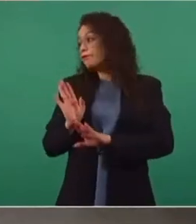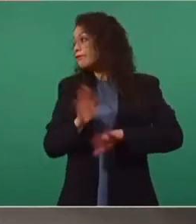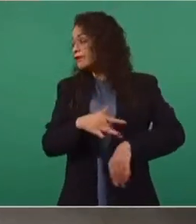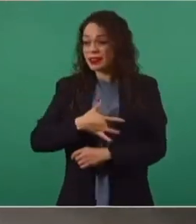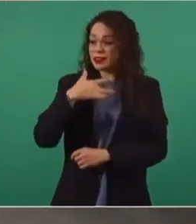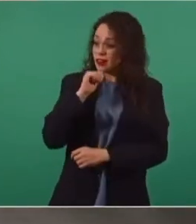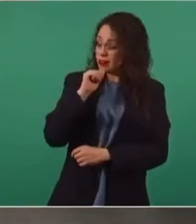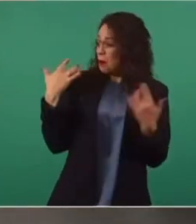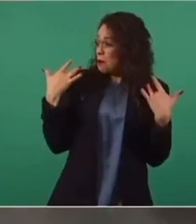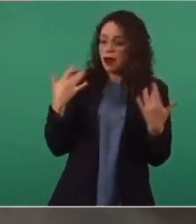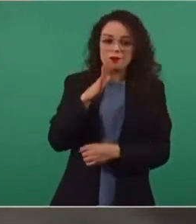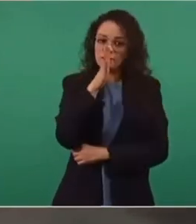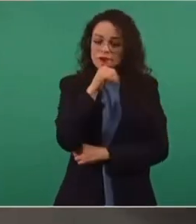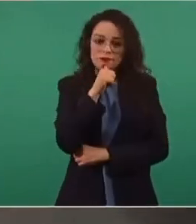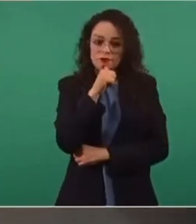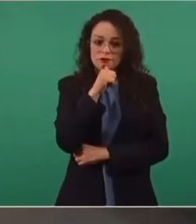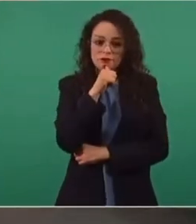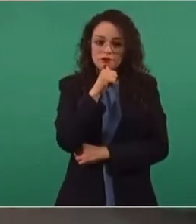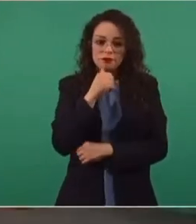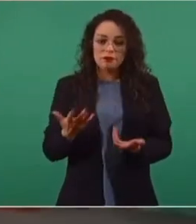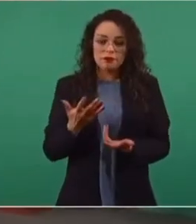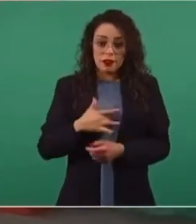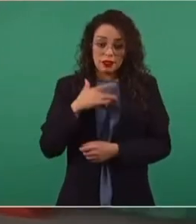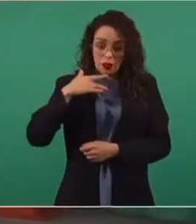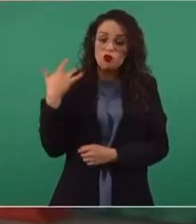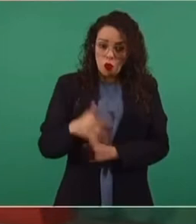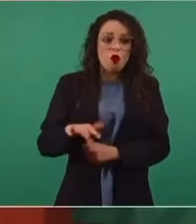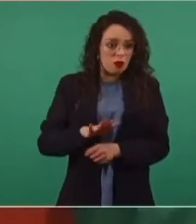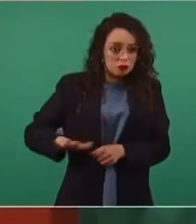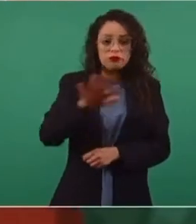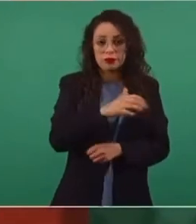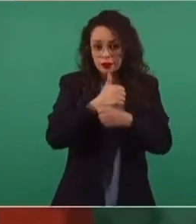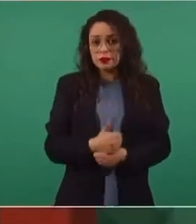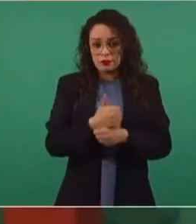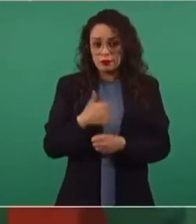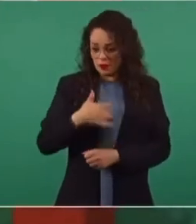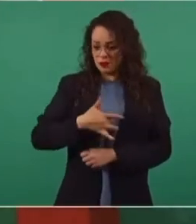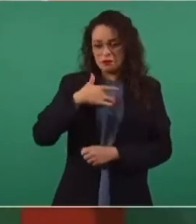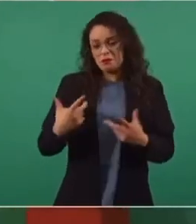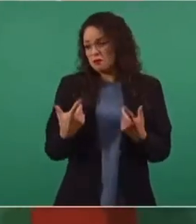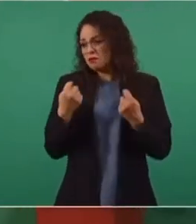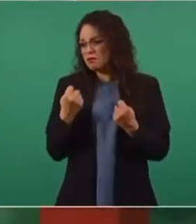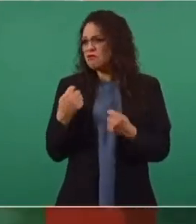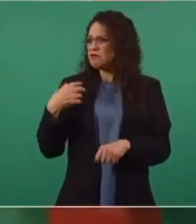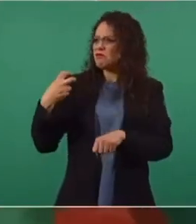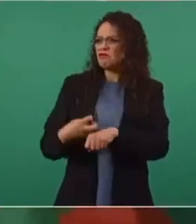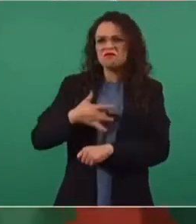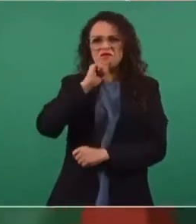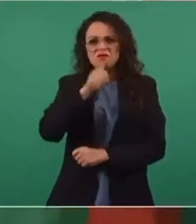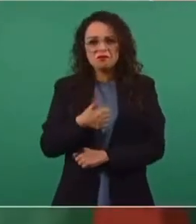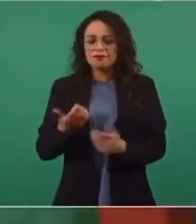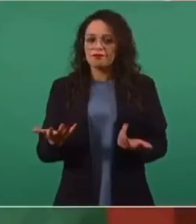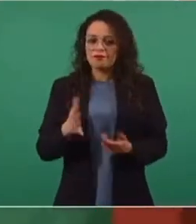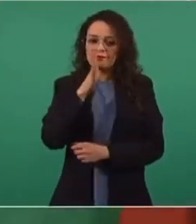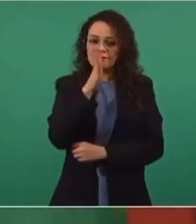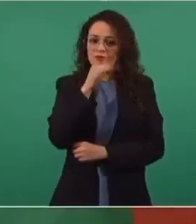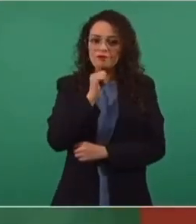dolores de la humanidad. No podemos endurecernos, no podemos volvernos robots,